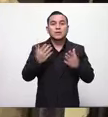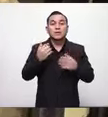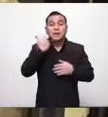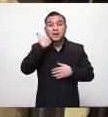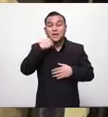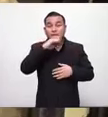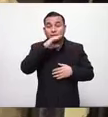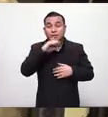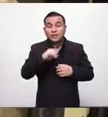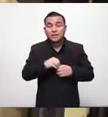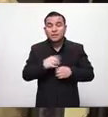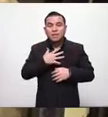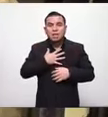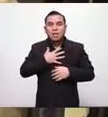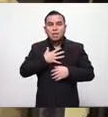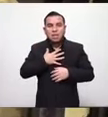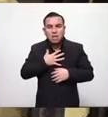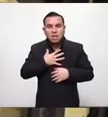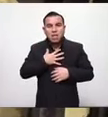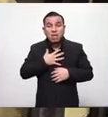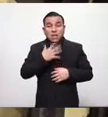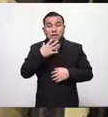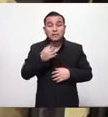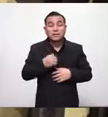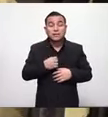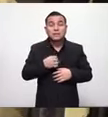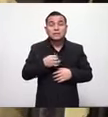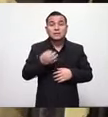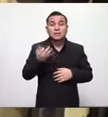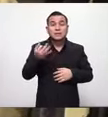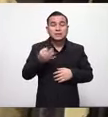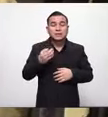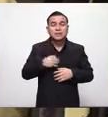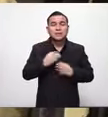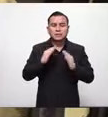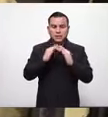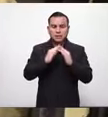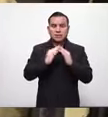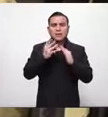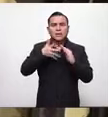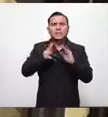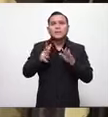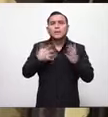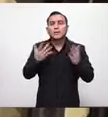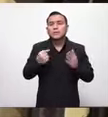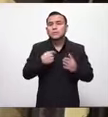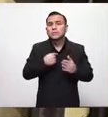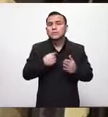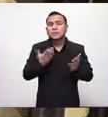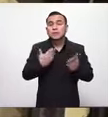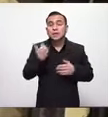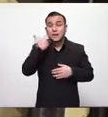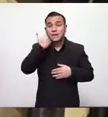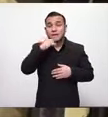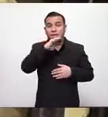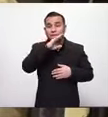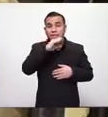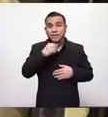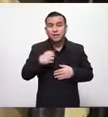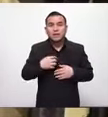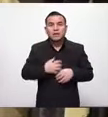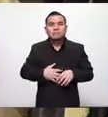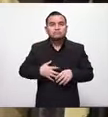tantos problemas bronquiales señor tendría que estar en la casa padre celestial por la enfermedad del